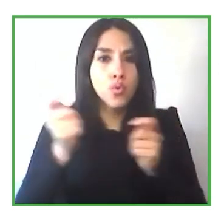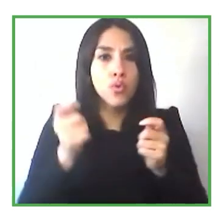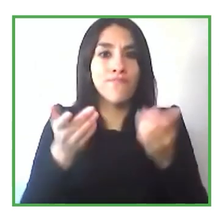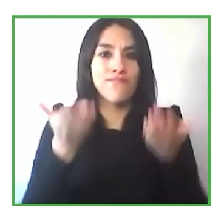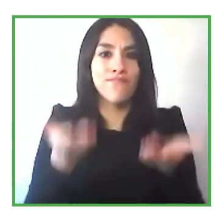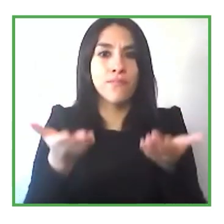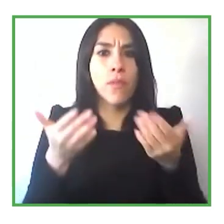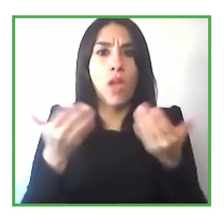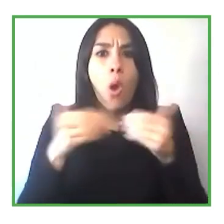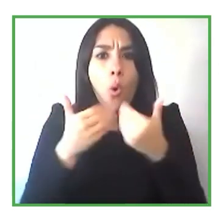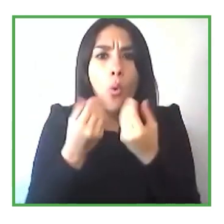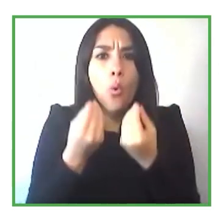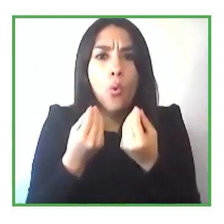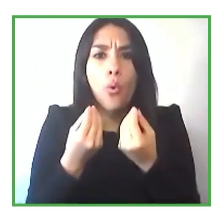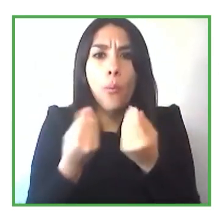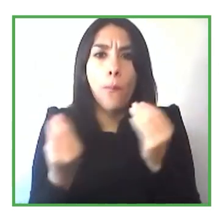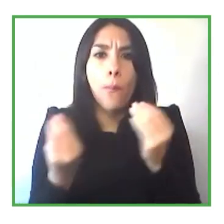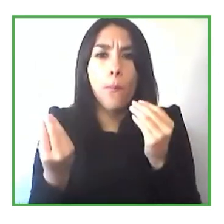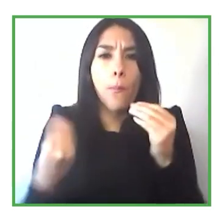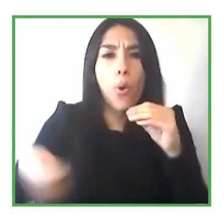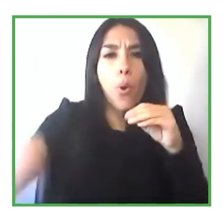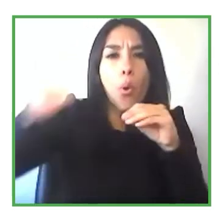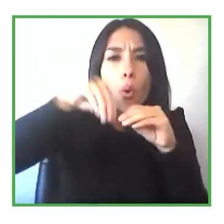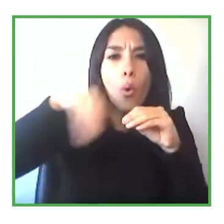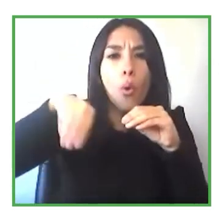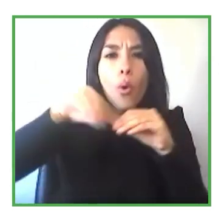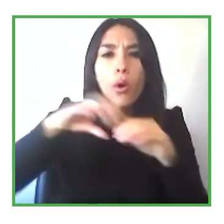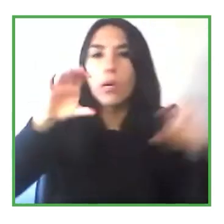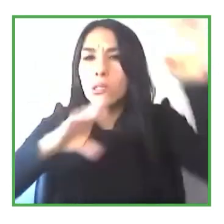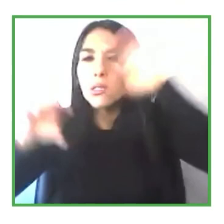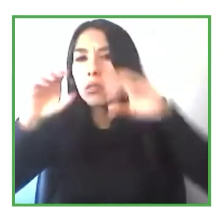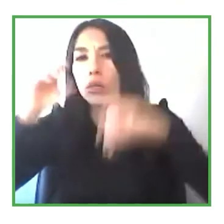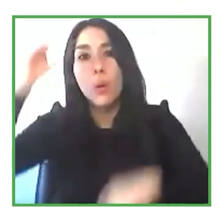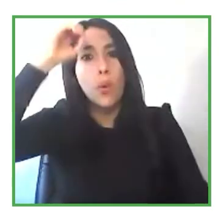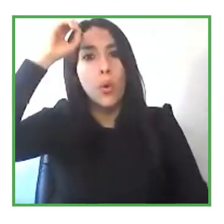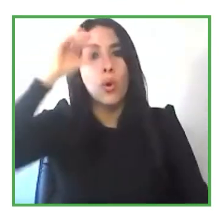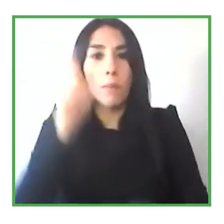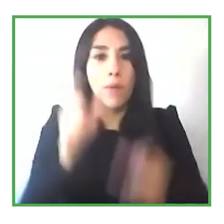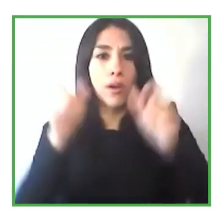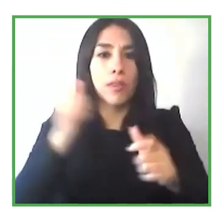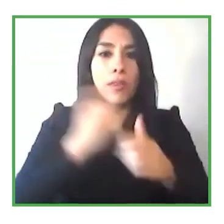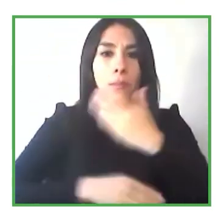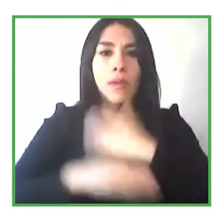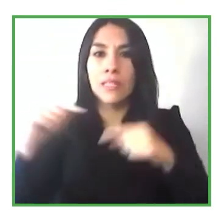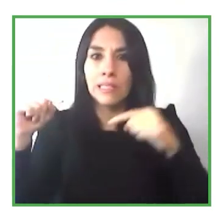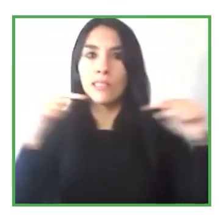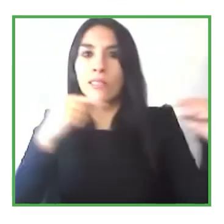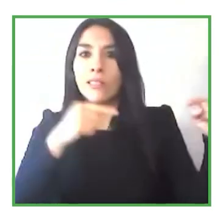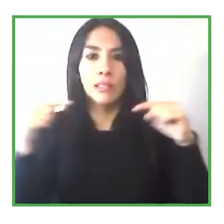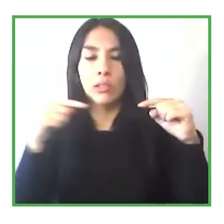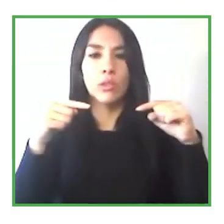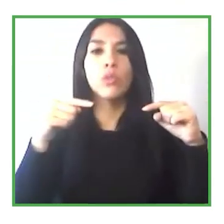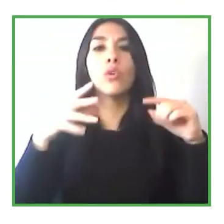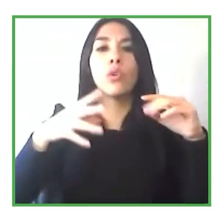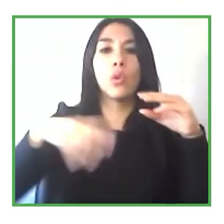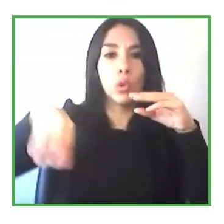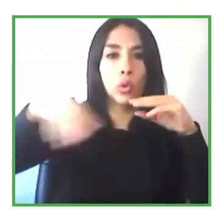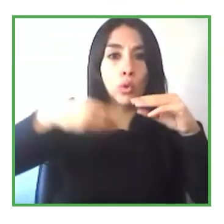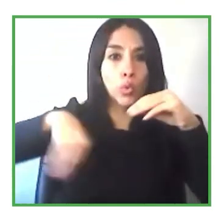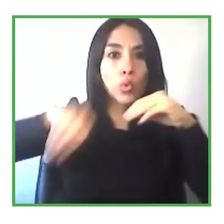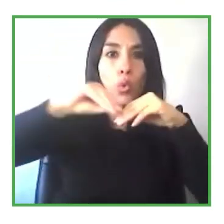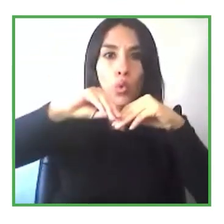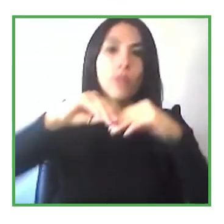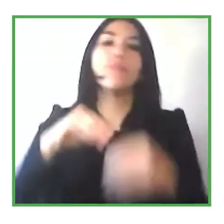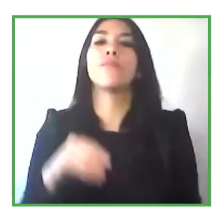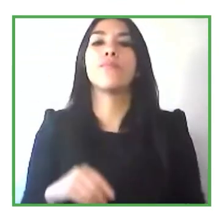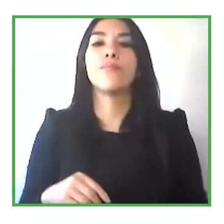discapacidades en esta discusión? por lo tanto esto es un involucramiento general de las redes de